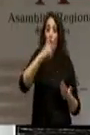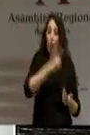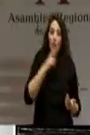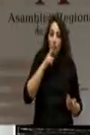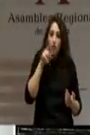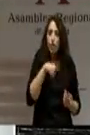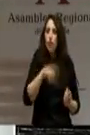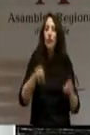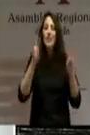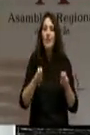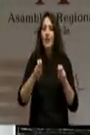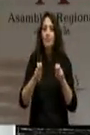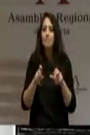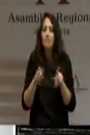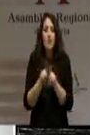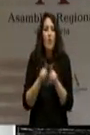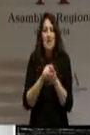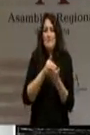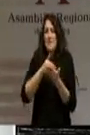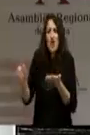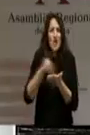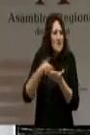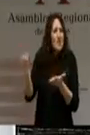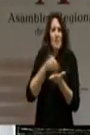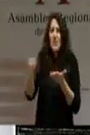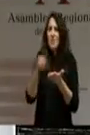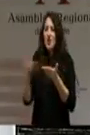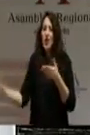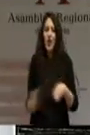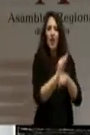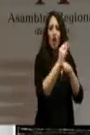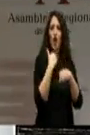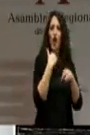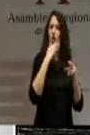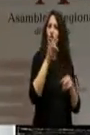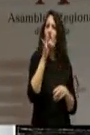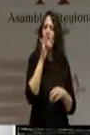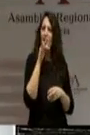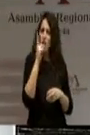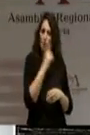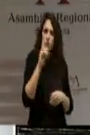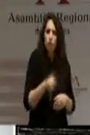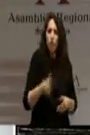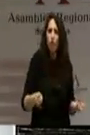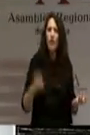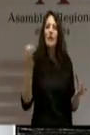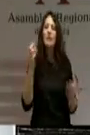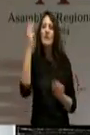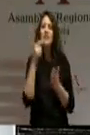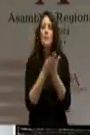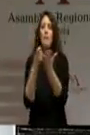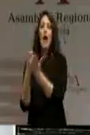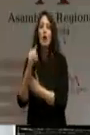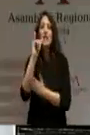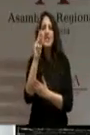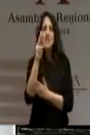solucionar de una vez por todas los millones de euros que siguen sin llegar a Lorca? ¿Qué va a pasar con los préstamos anunciados del político? ¿Van a ser